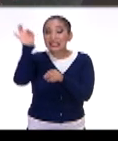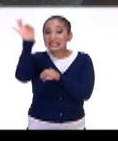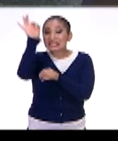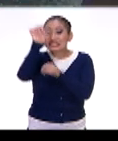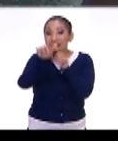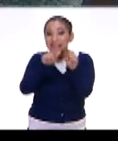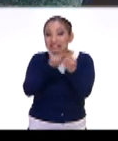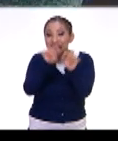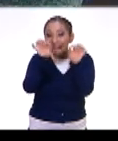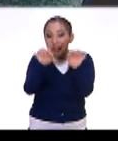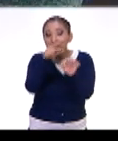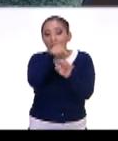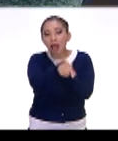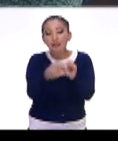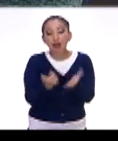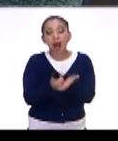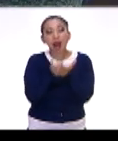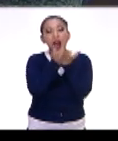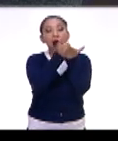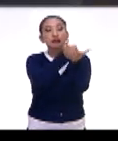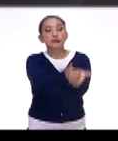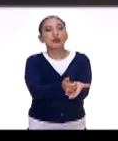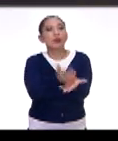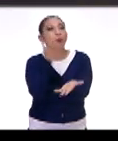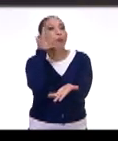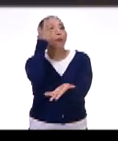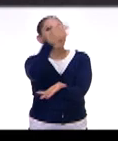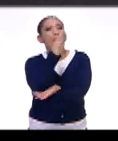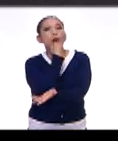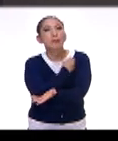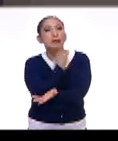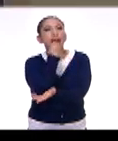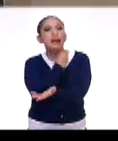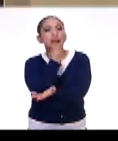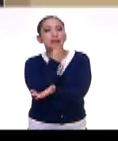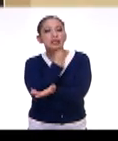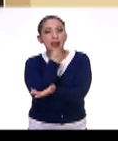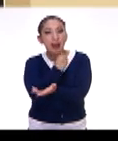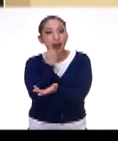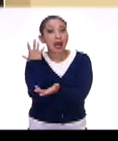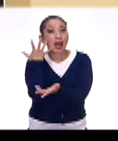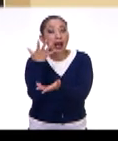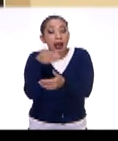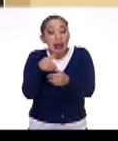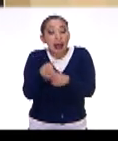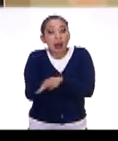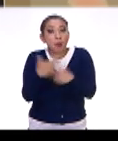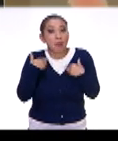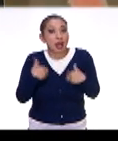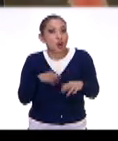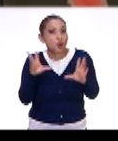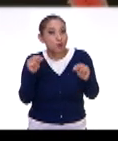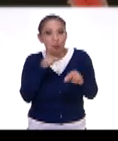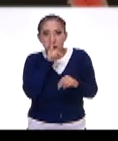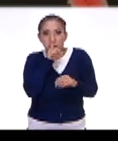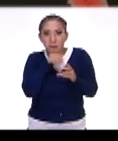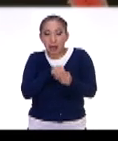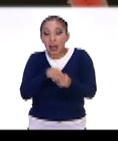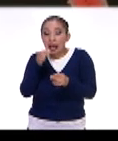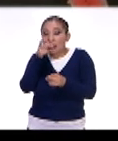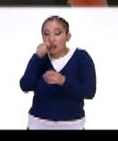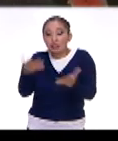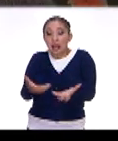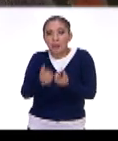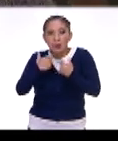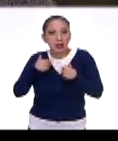van a ser la fuente alimentaria de la humanidad y que los insectos van a